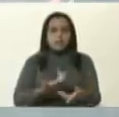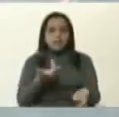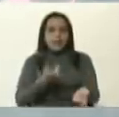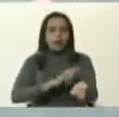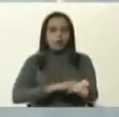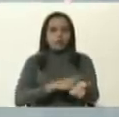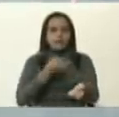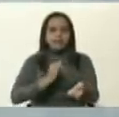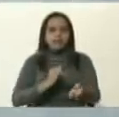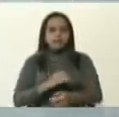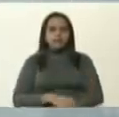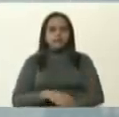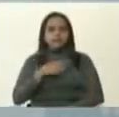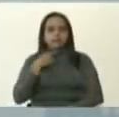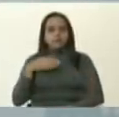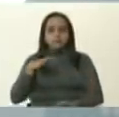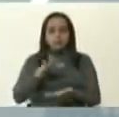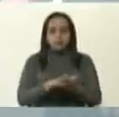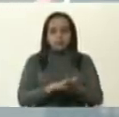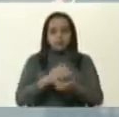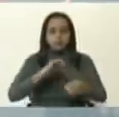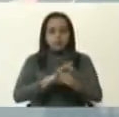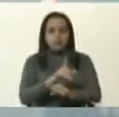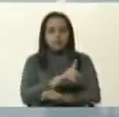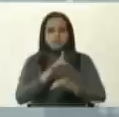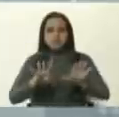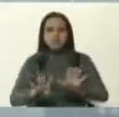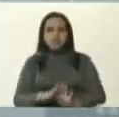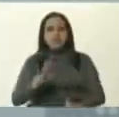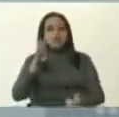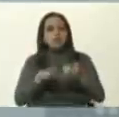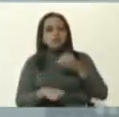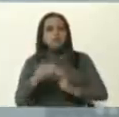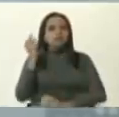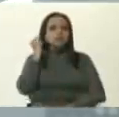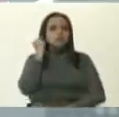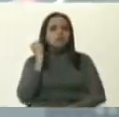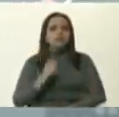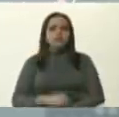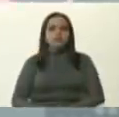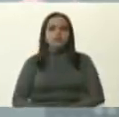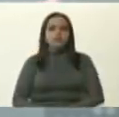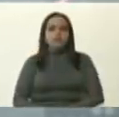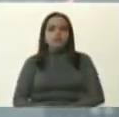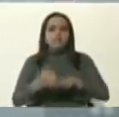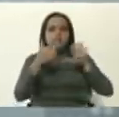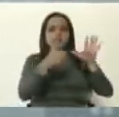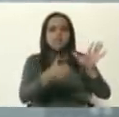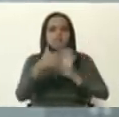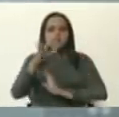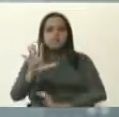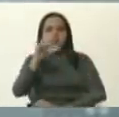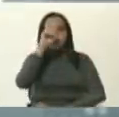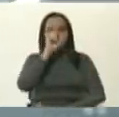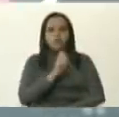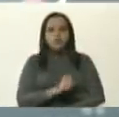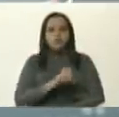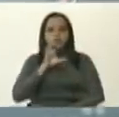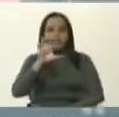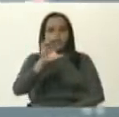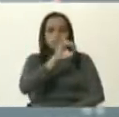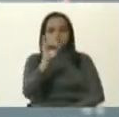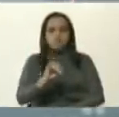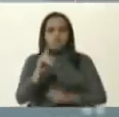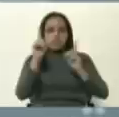víctimas de COVID-19. Y un último caso que es una mujer de 65 años en edad del estado Zulia, también,